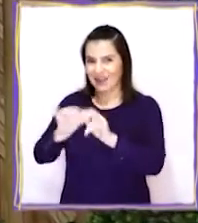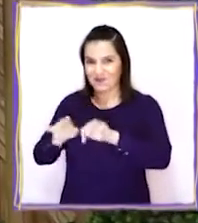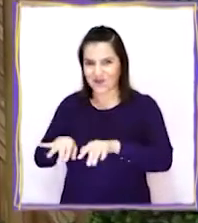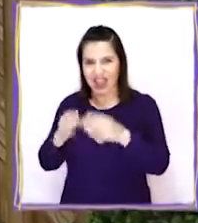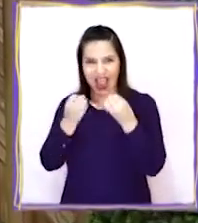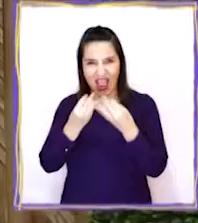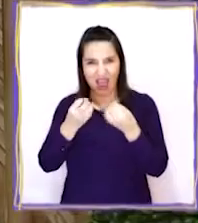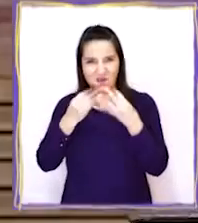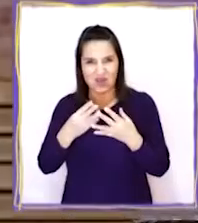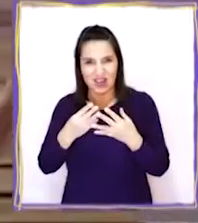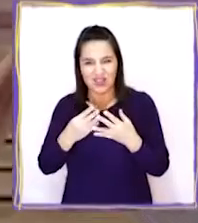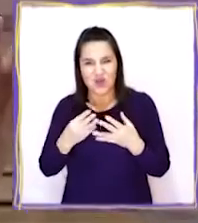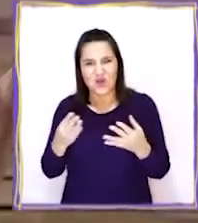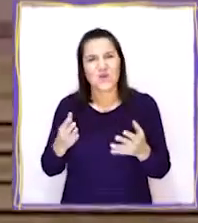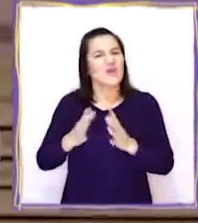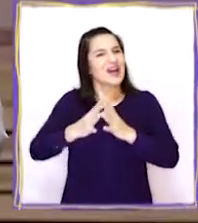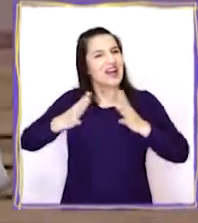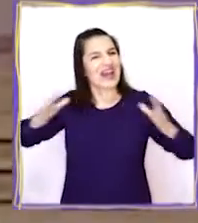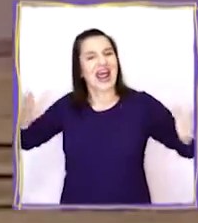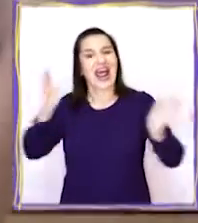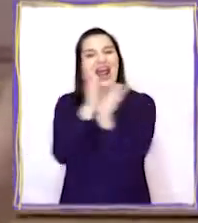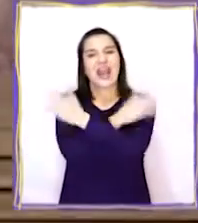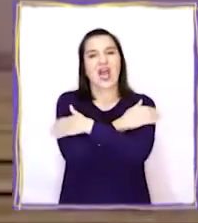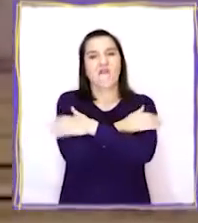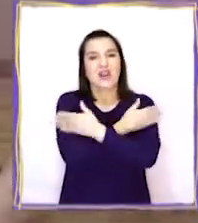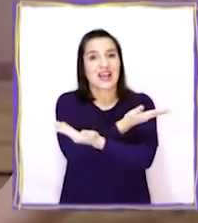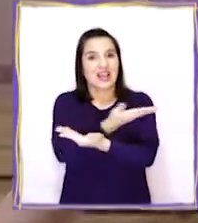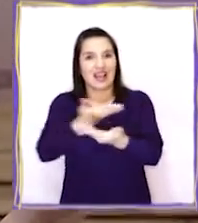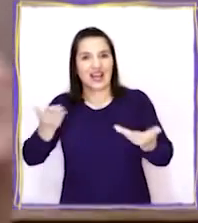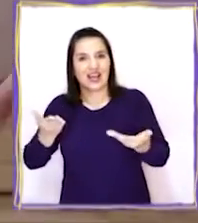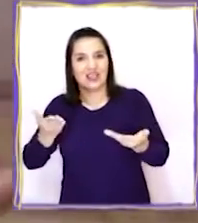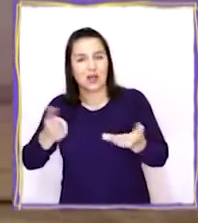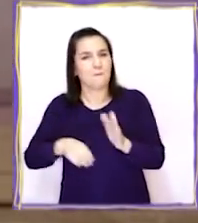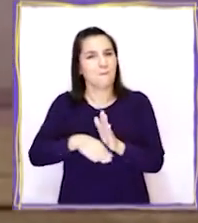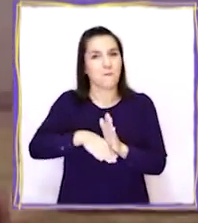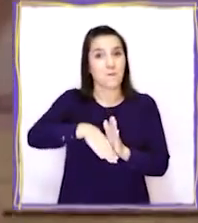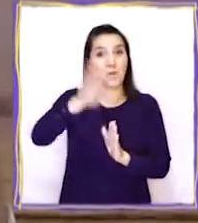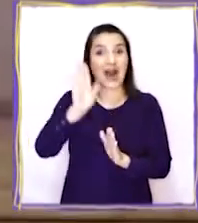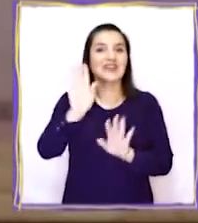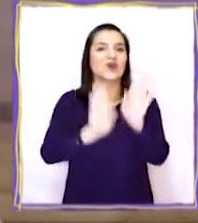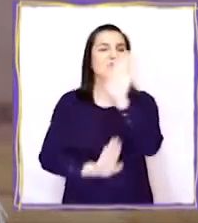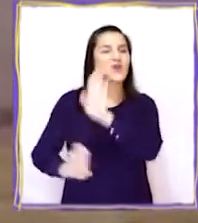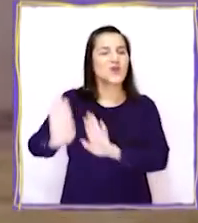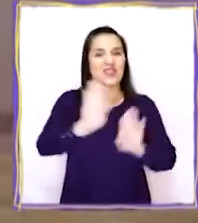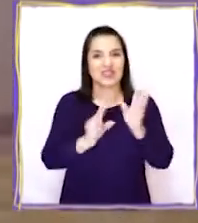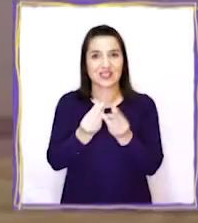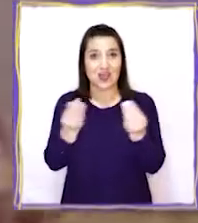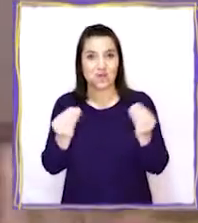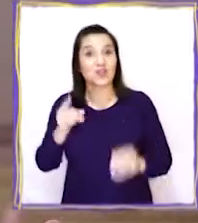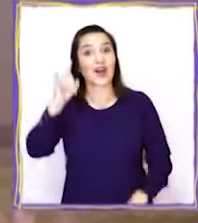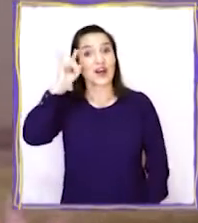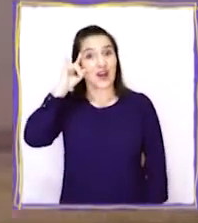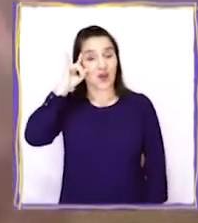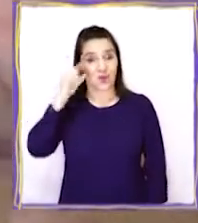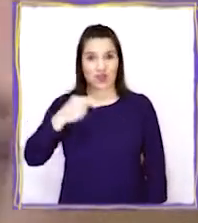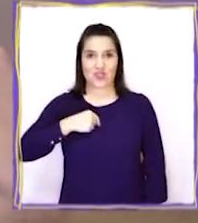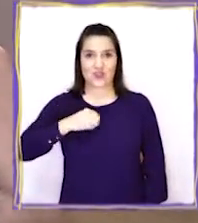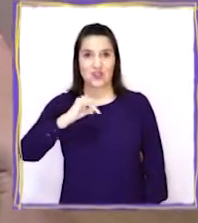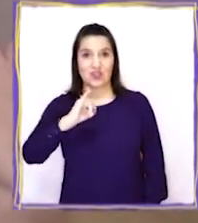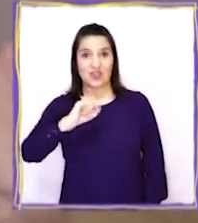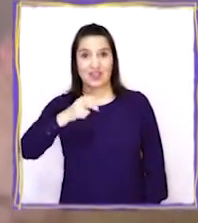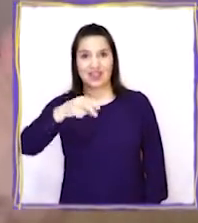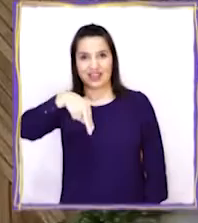Aprendo en Línea. Les mando un gran abrazo. Y por sobre todo, cuídense mucho. Recuerden,